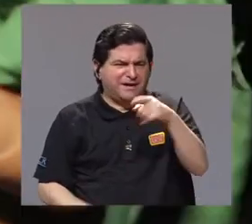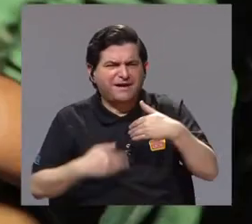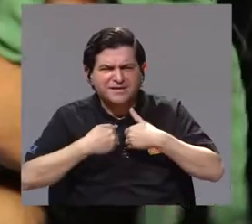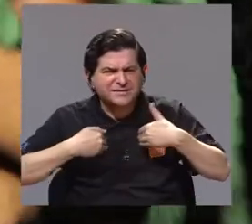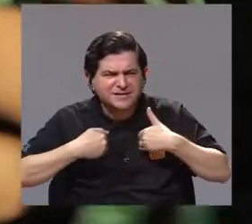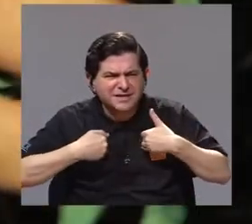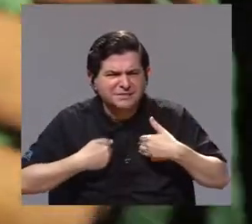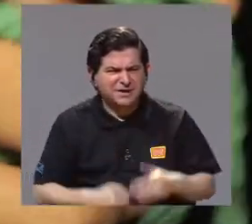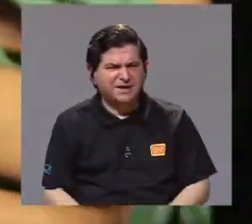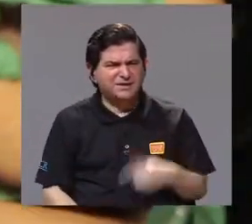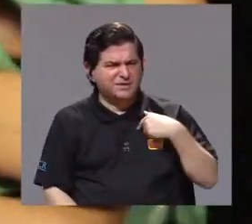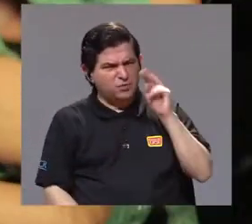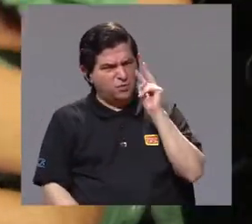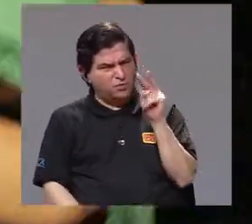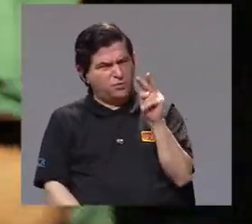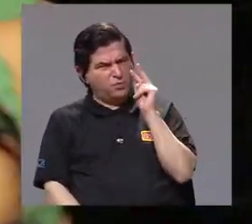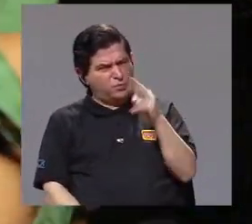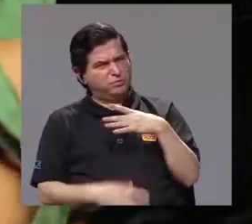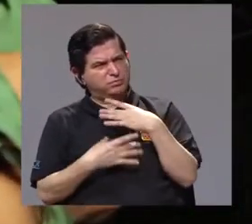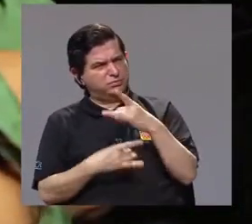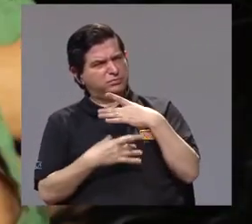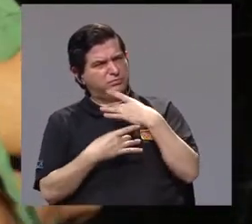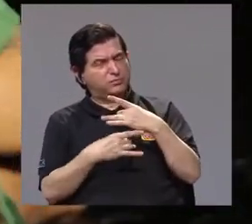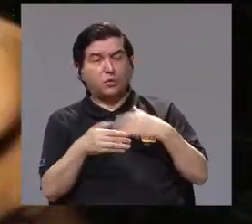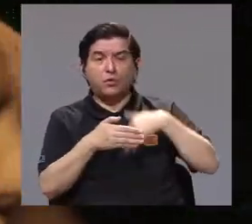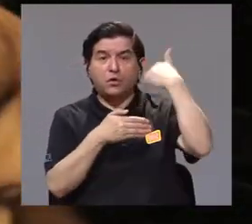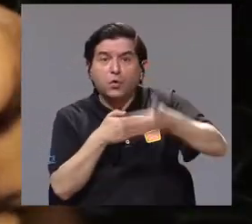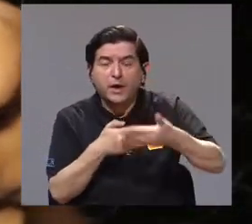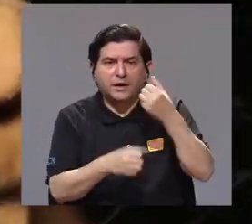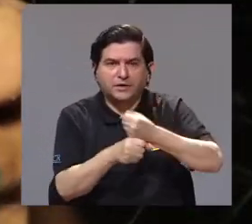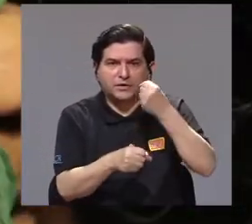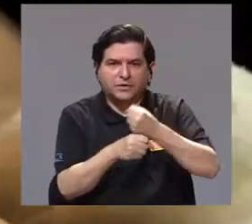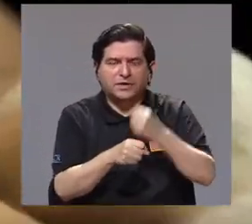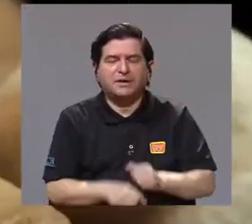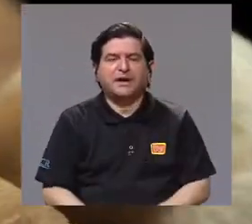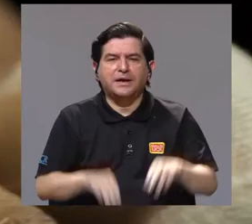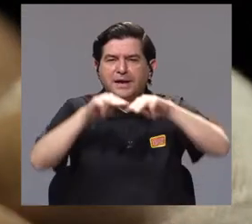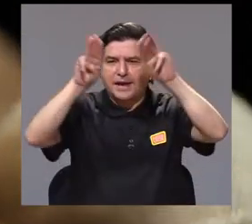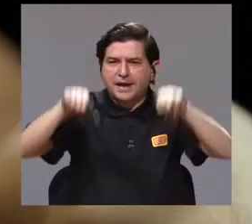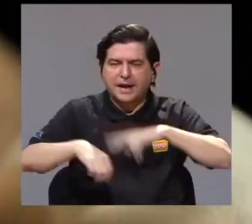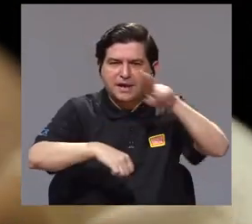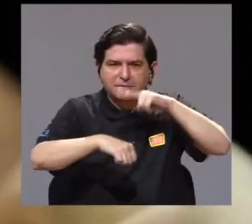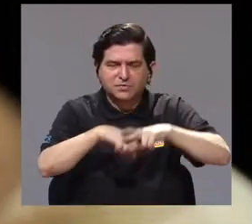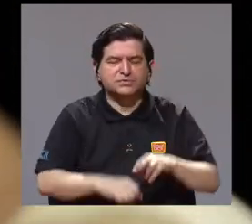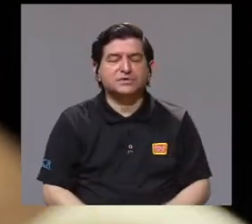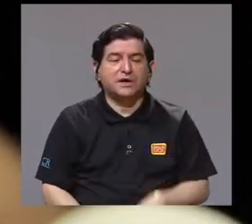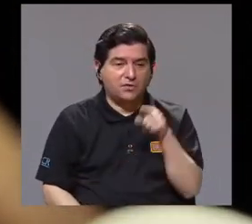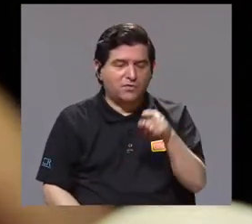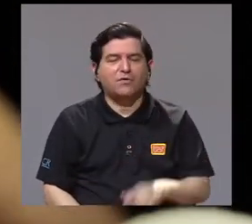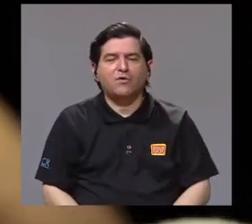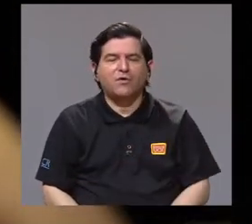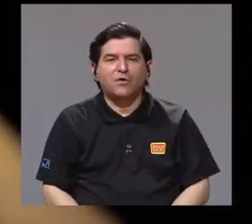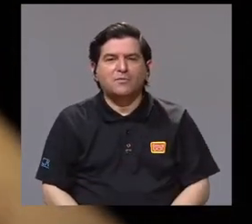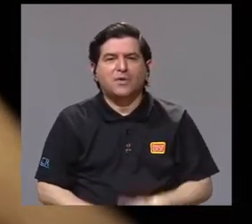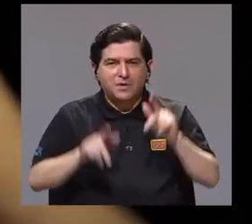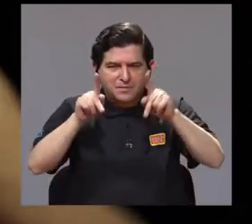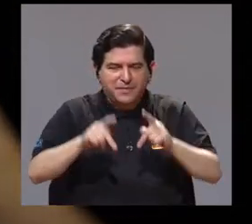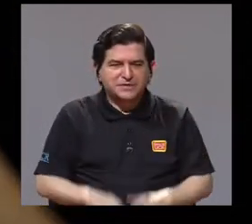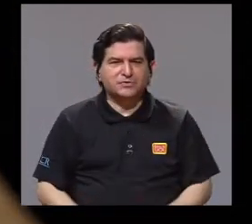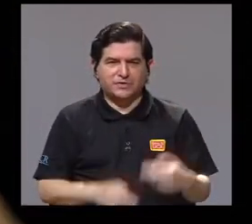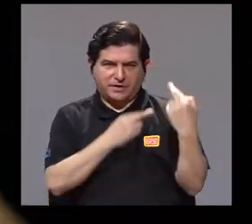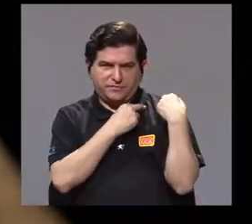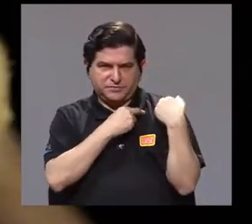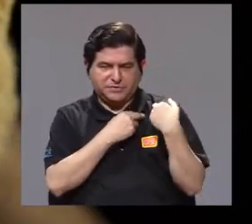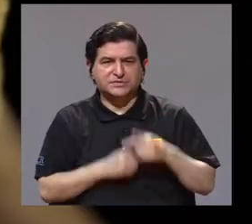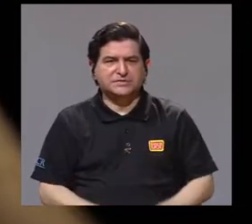y empecé a verlo y me llamó muchísimo la atención. Posterior a eso, entré a trabajar al Museo Nacional como curador de la colección y cuando